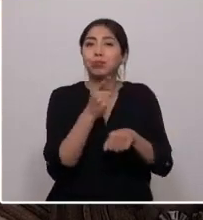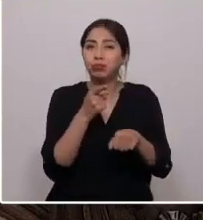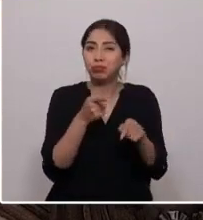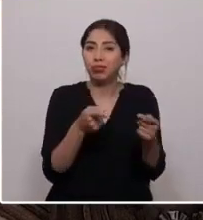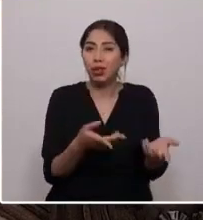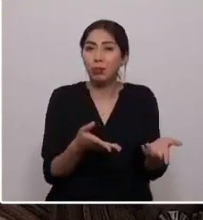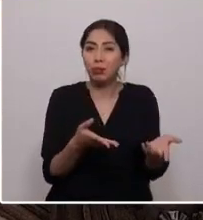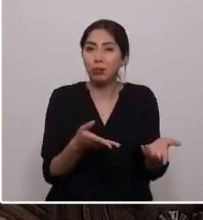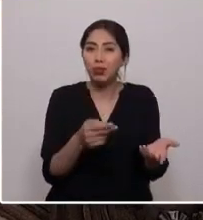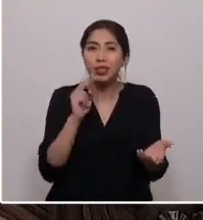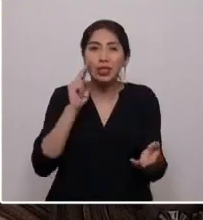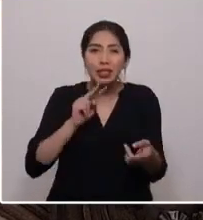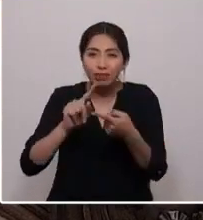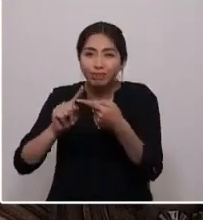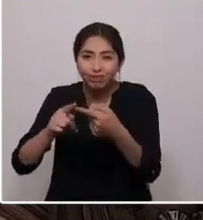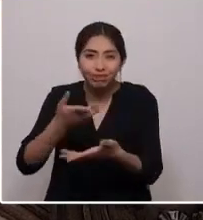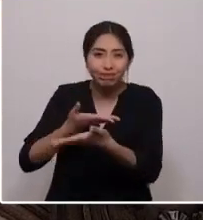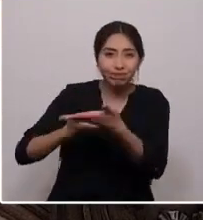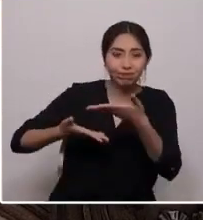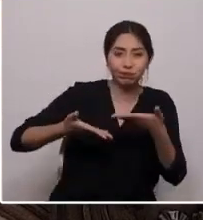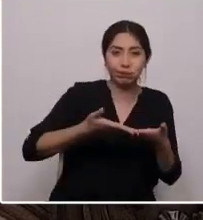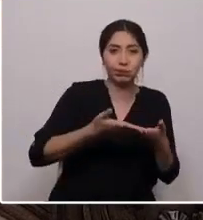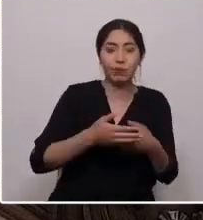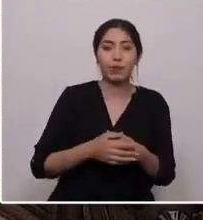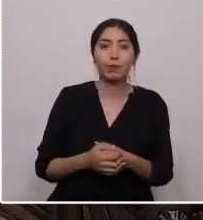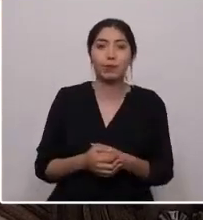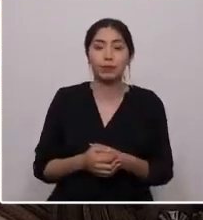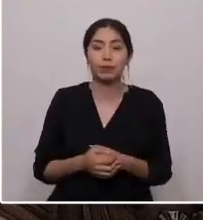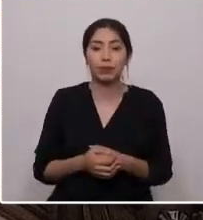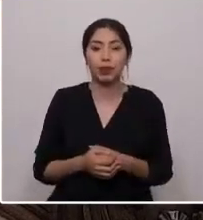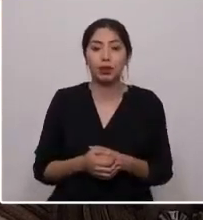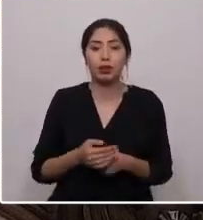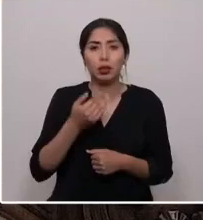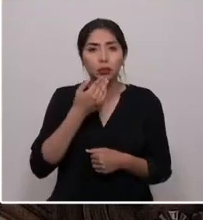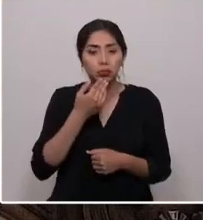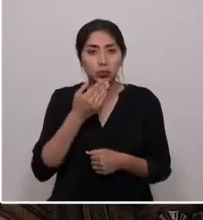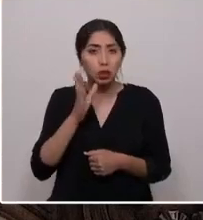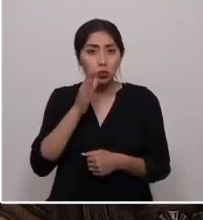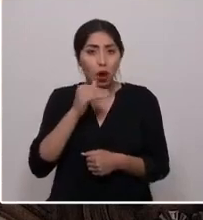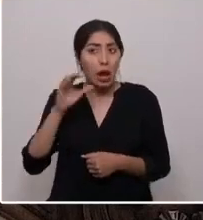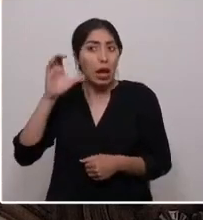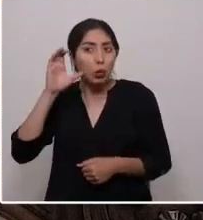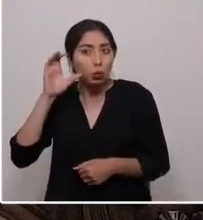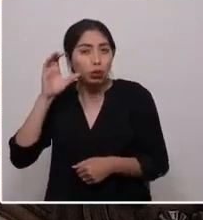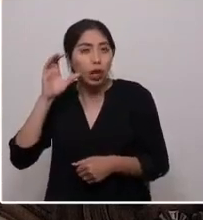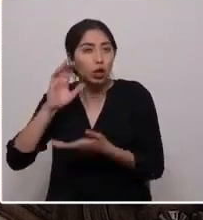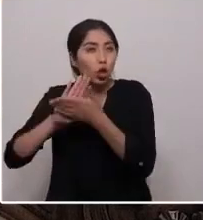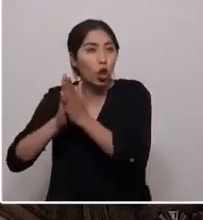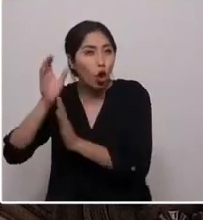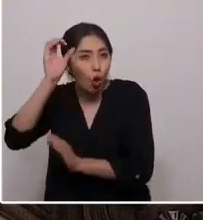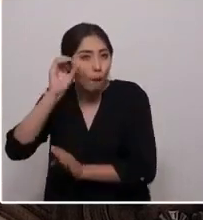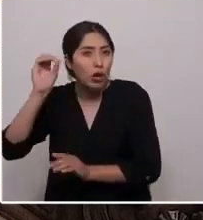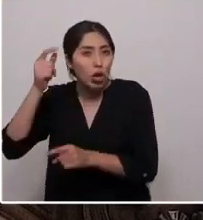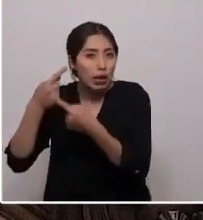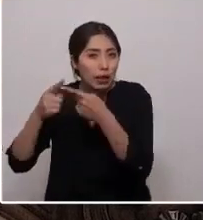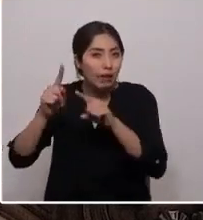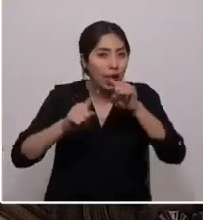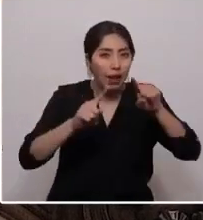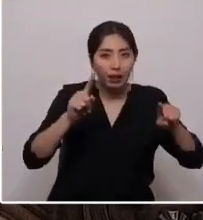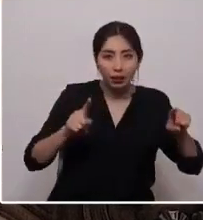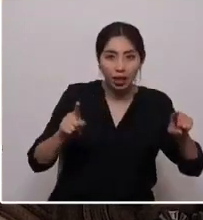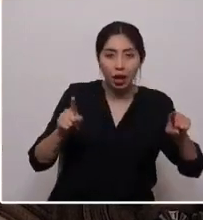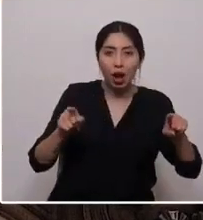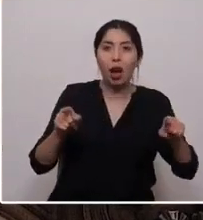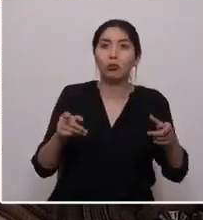excluyente. Y si no somos capaces de escuchar todas las posturas que se impondrán, visiones extremas o sectarias que